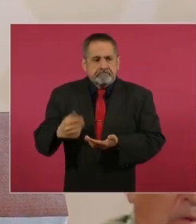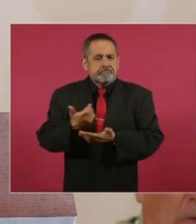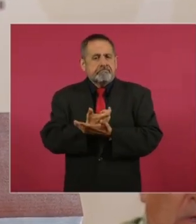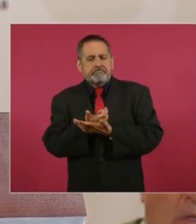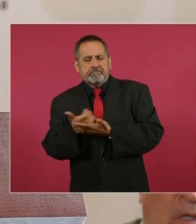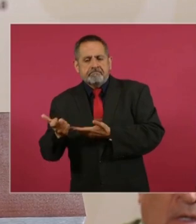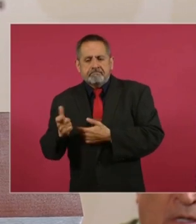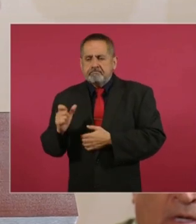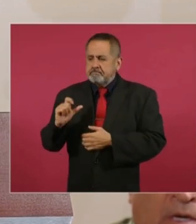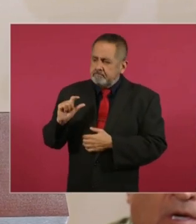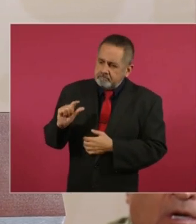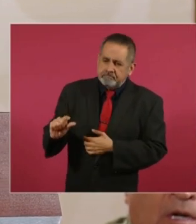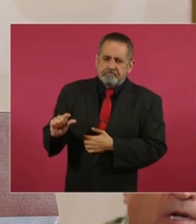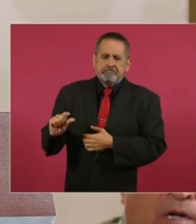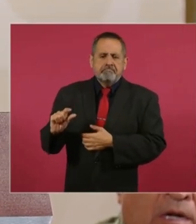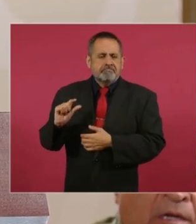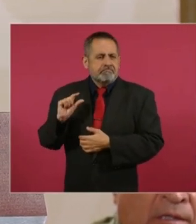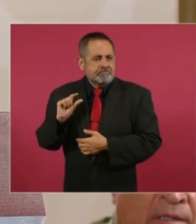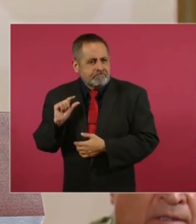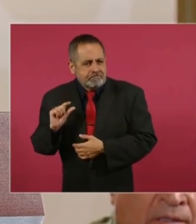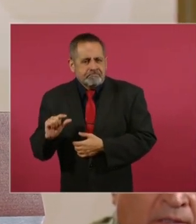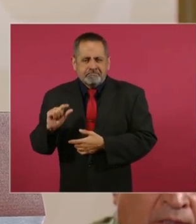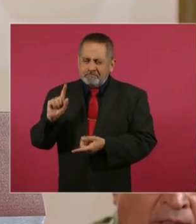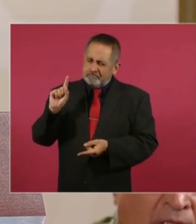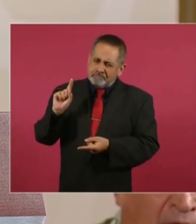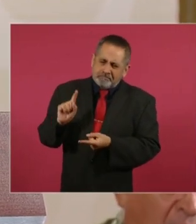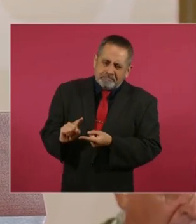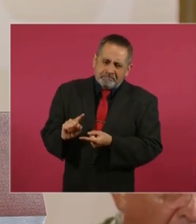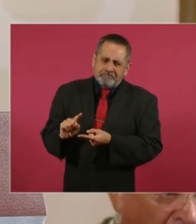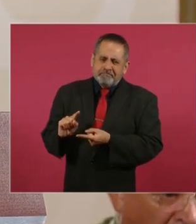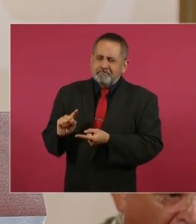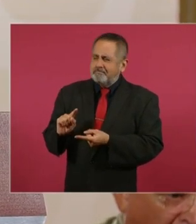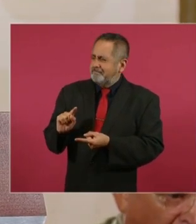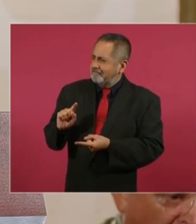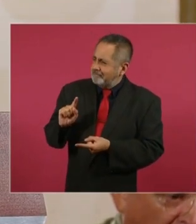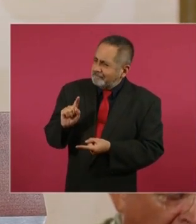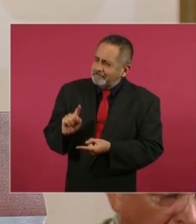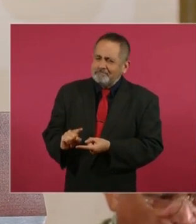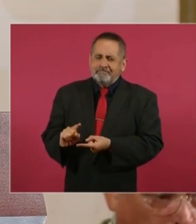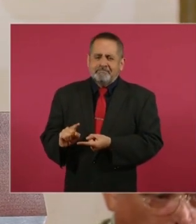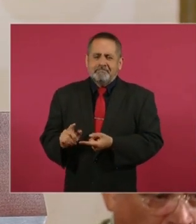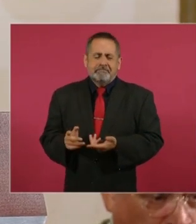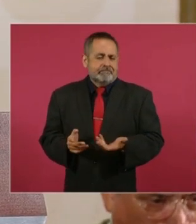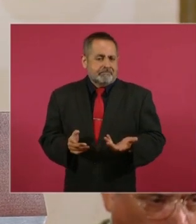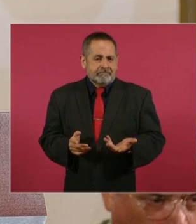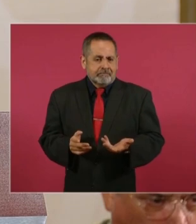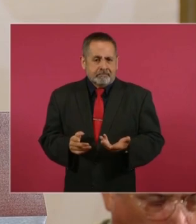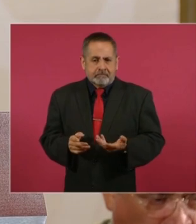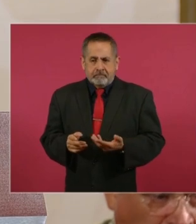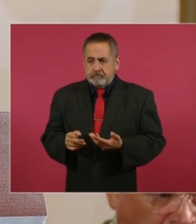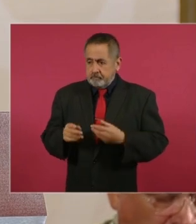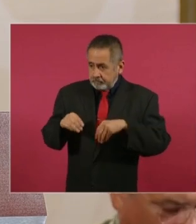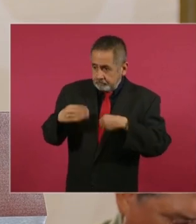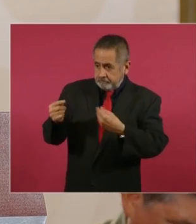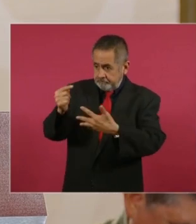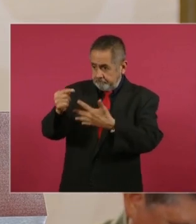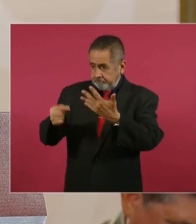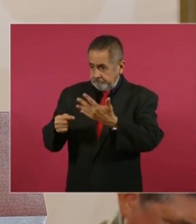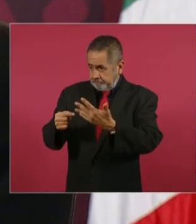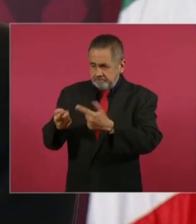muy bajos, se le quitaron prestaciones,